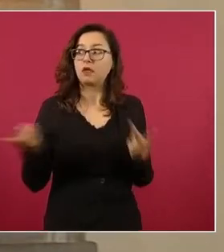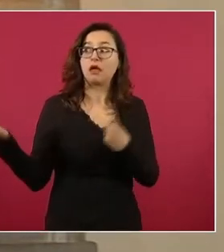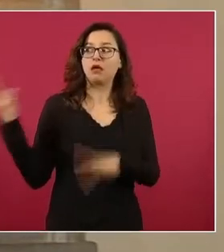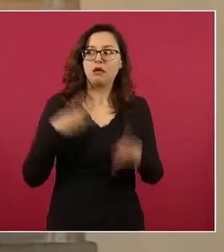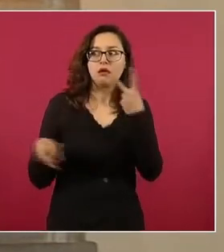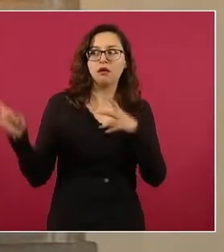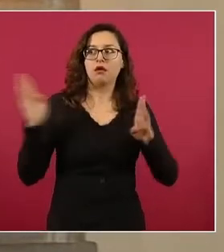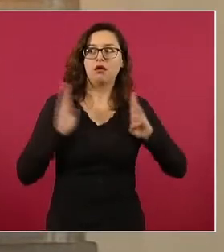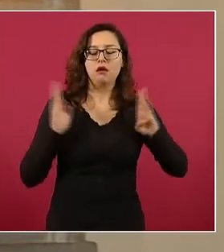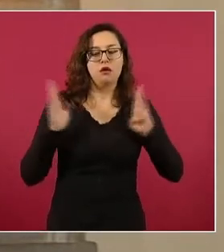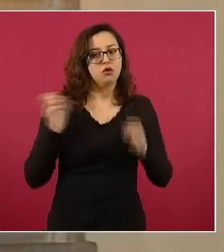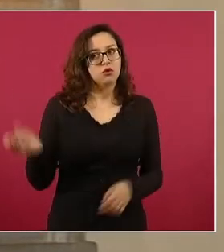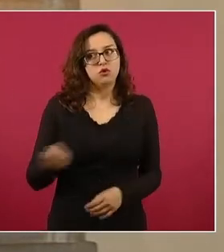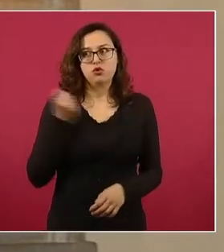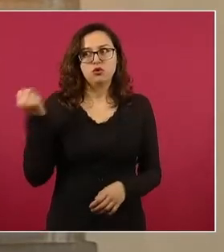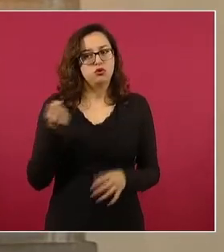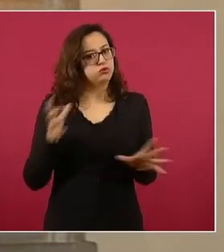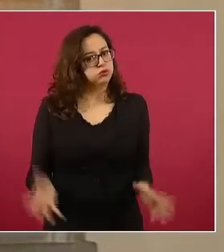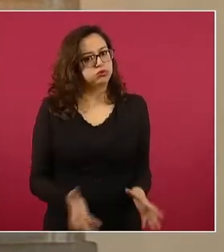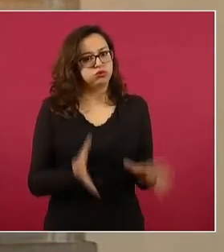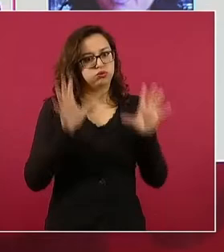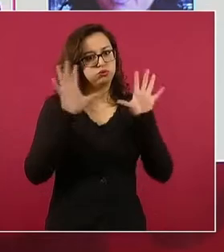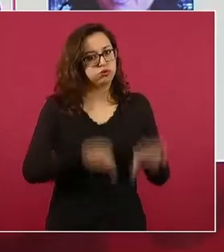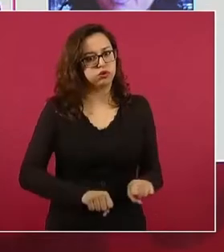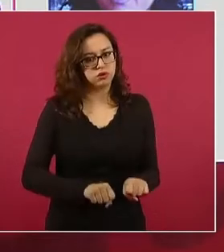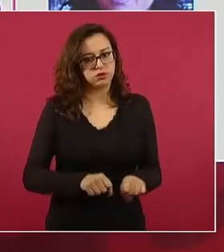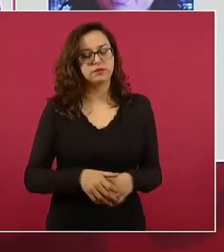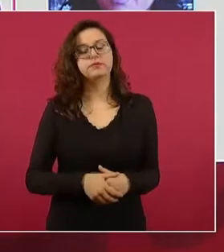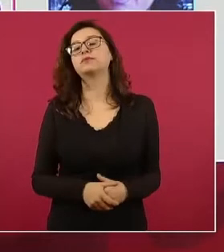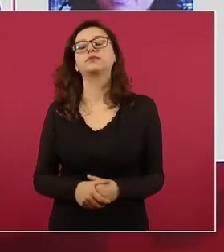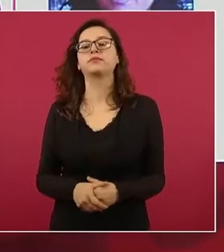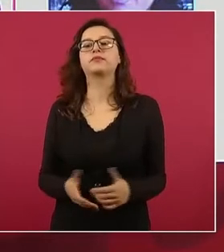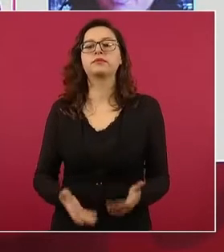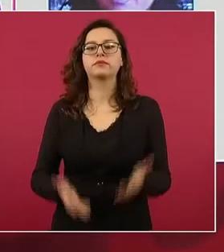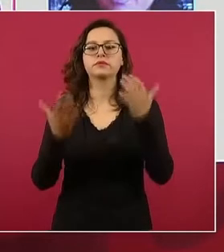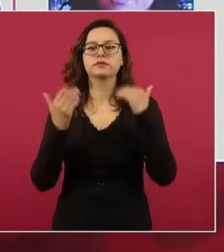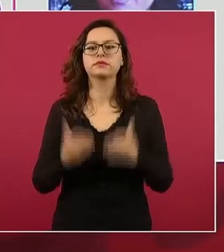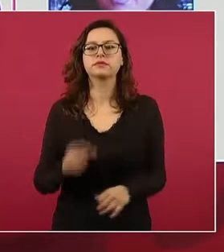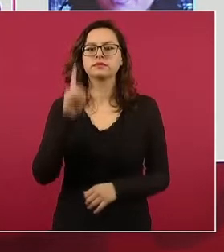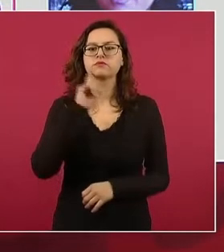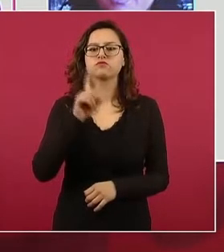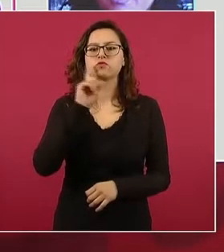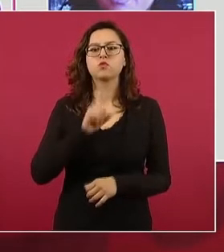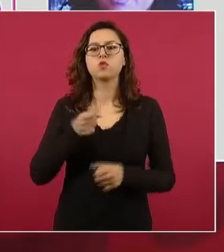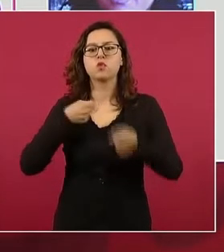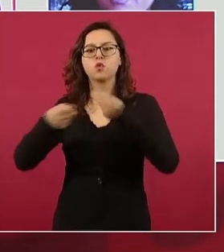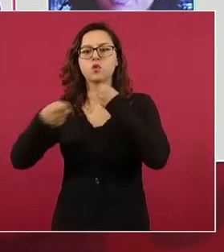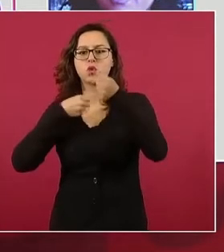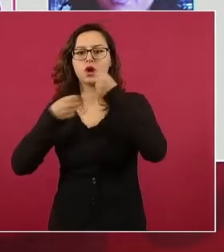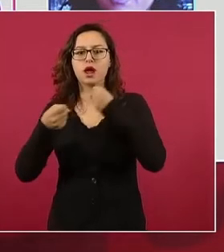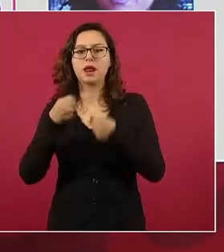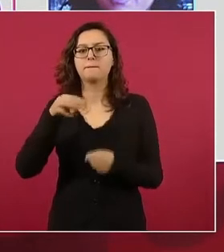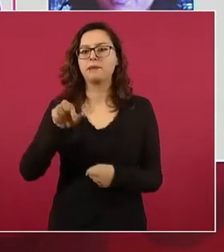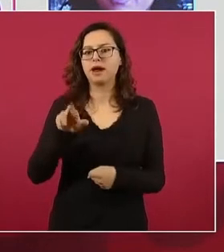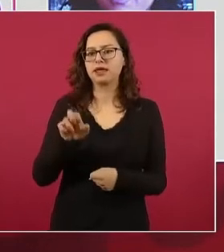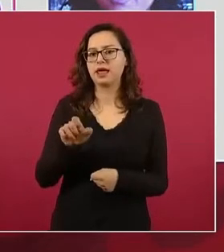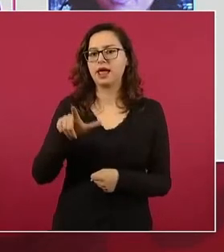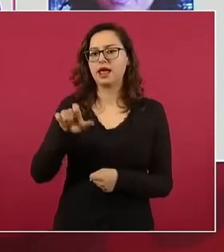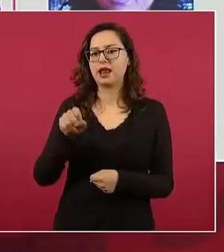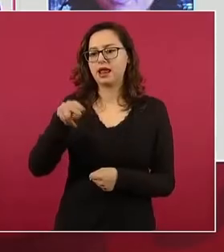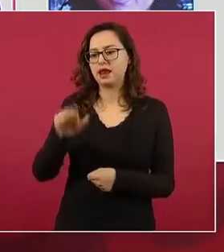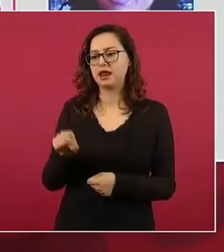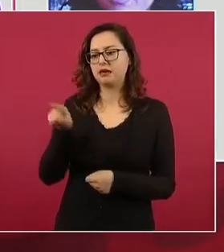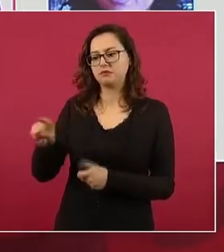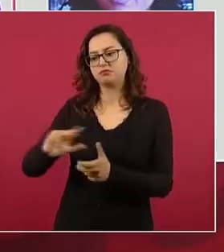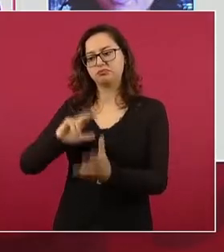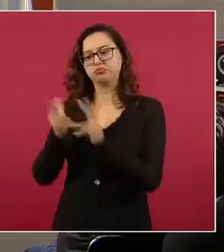asesinada el 30 de marzo de 2020, el autor material, Luis Ángel N., alias La Huicha, ya fue vinculado